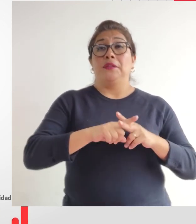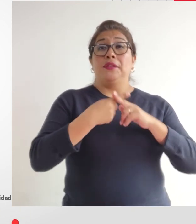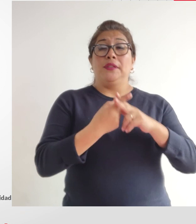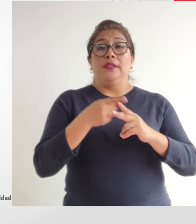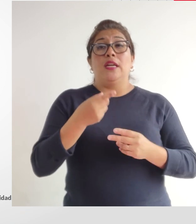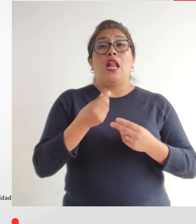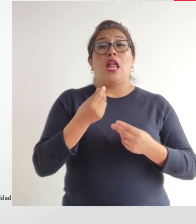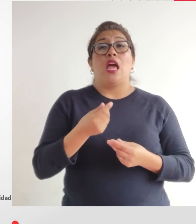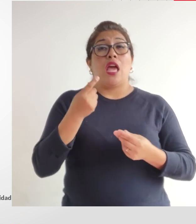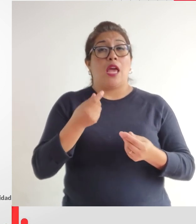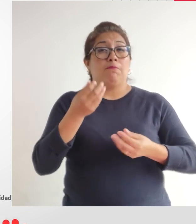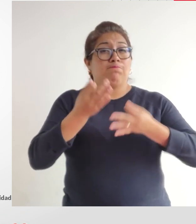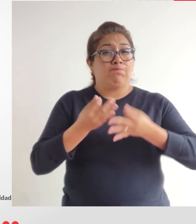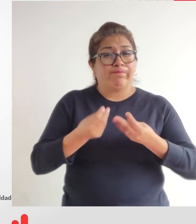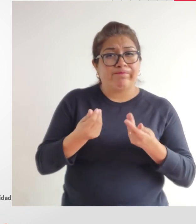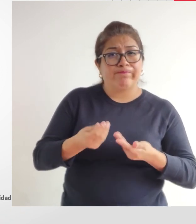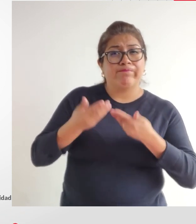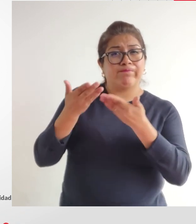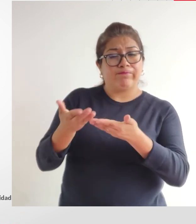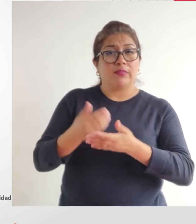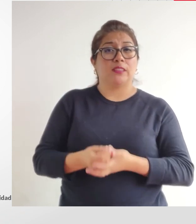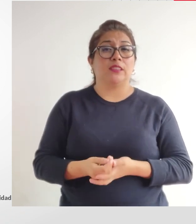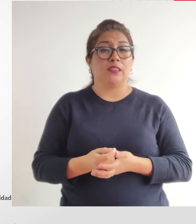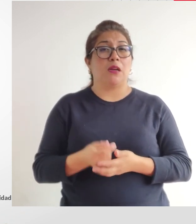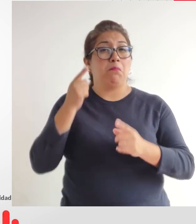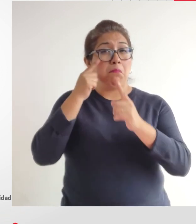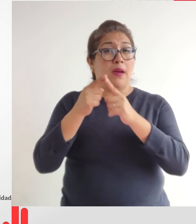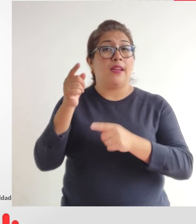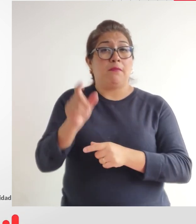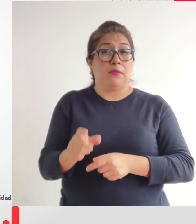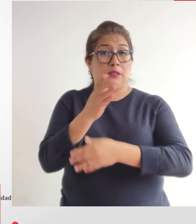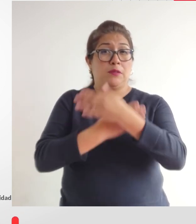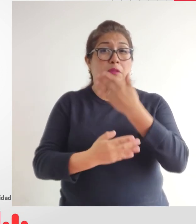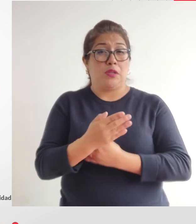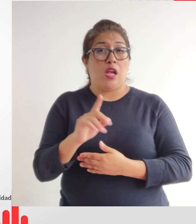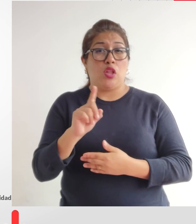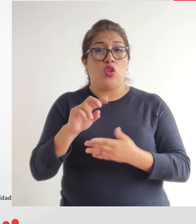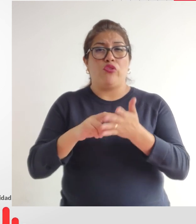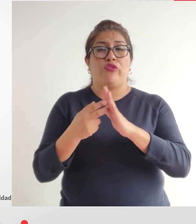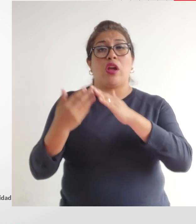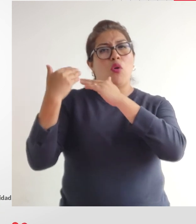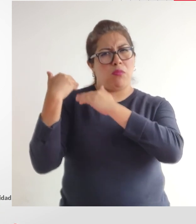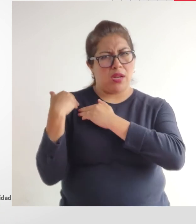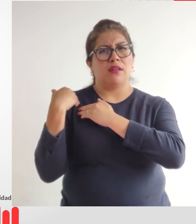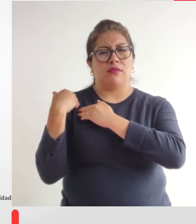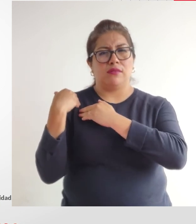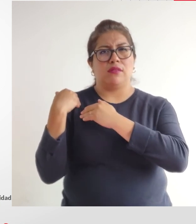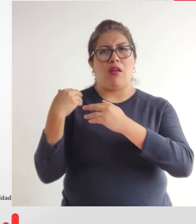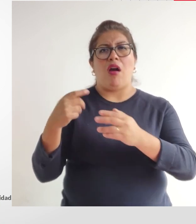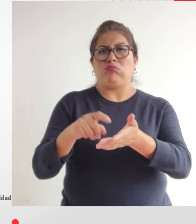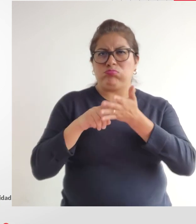los presupuestos en favor de las personas con discapacidad no solamente es una obligación es verdad es una obligación pero no es